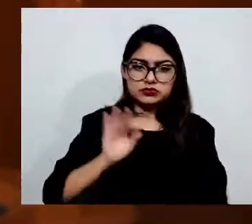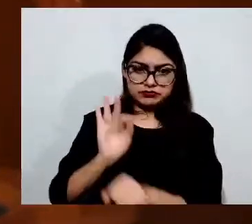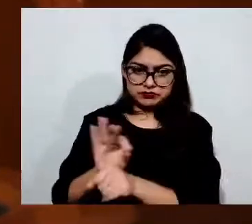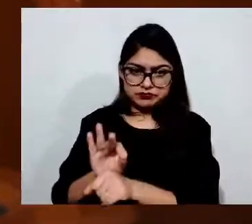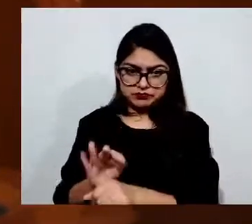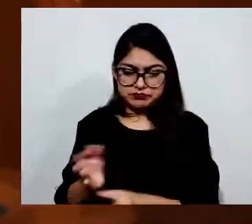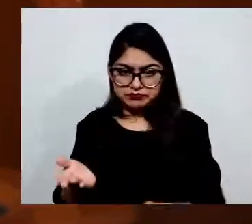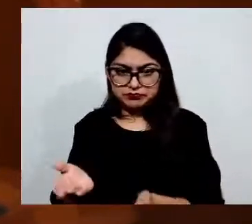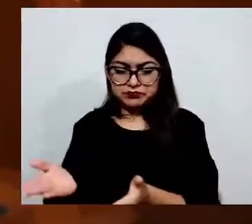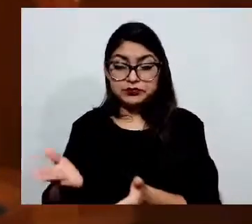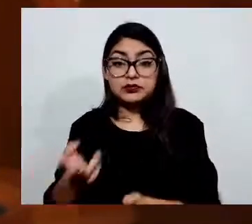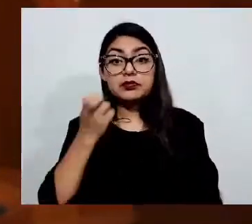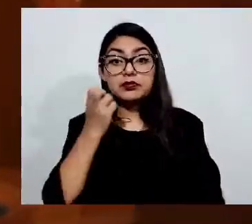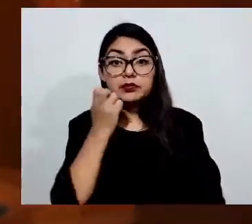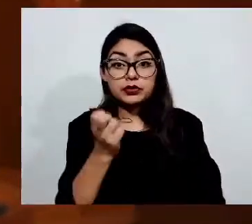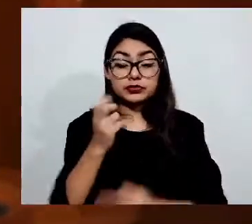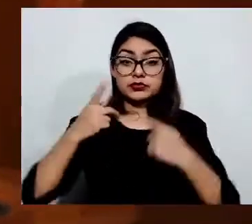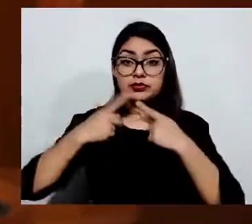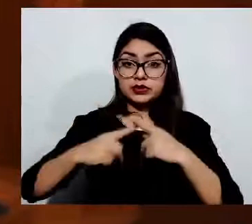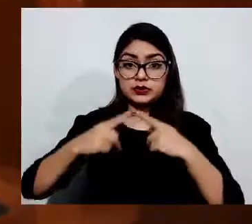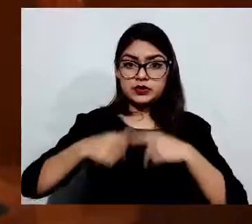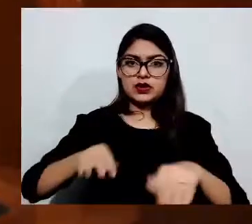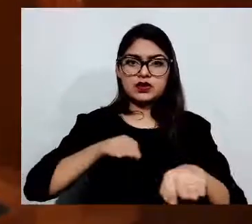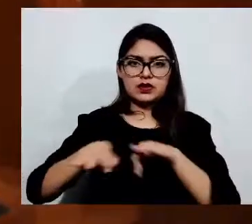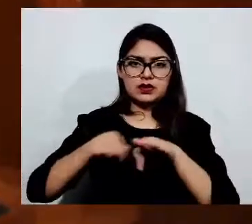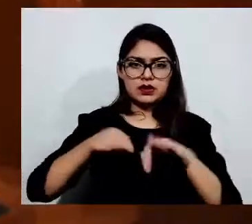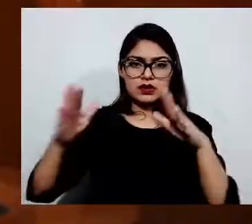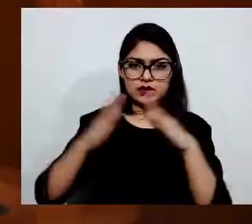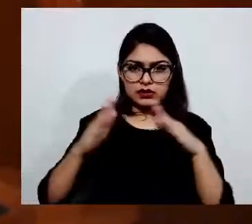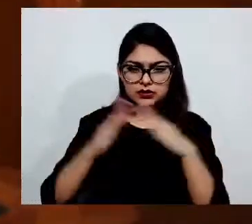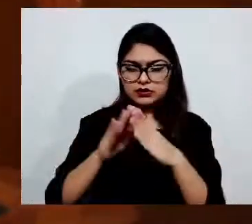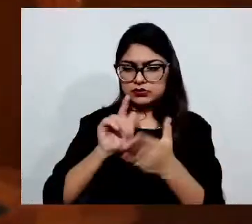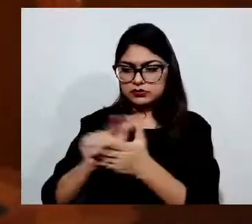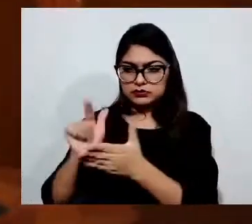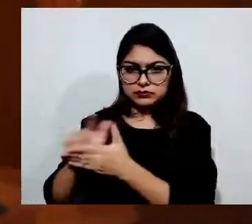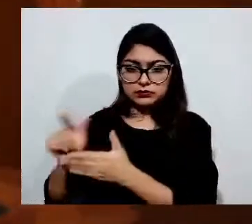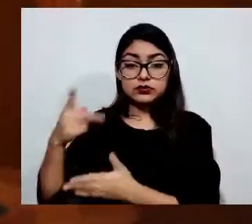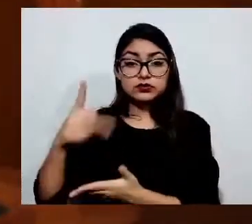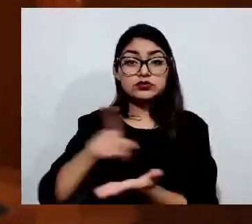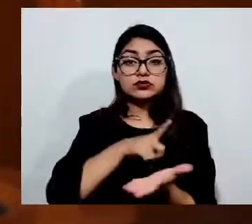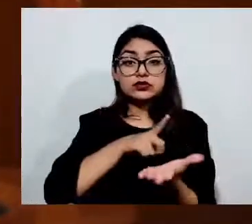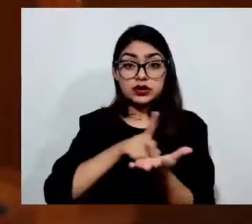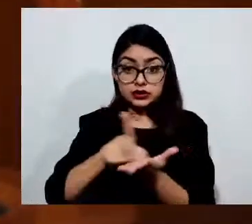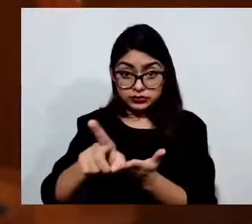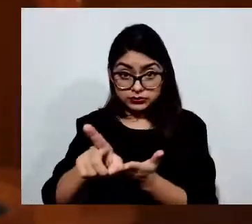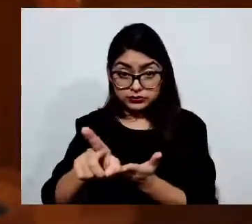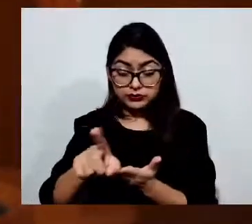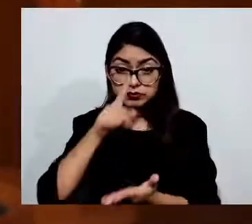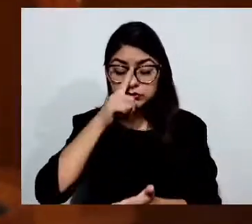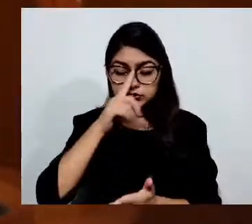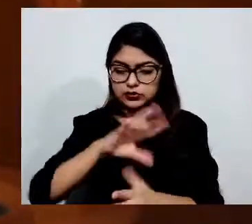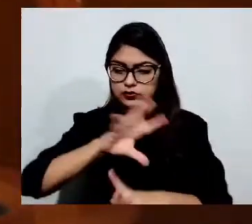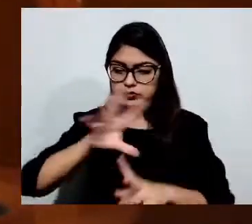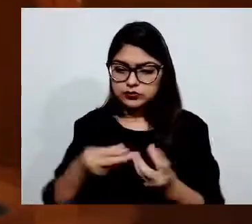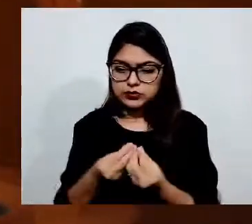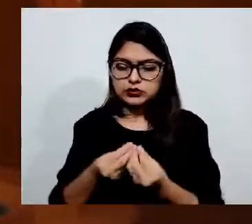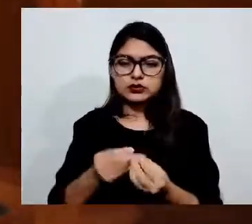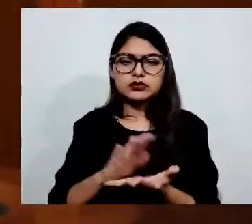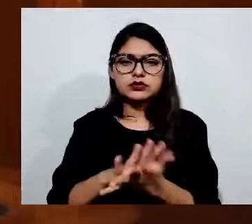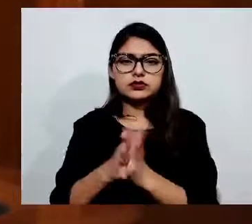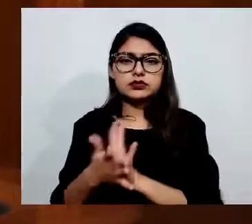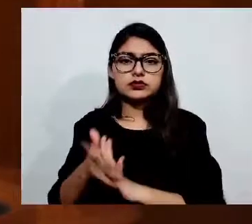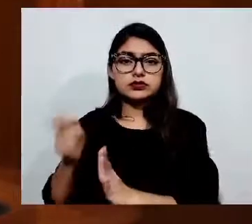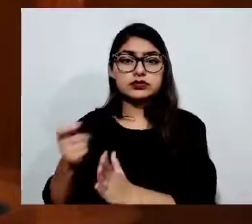hogar el pleno goce de sus derechos no se traduce únicamente en un beneficio particular, sino que tiene